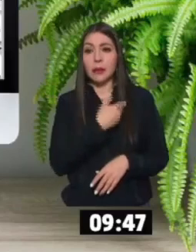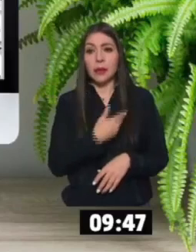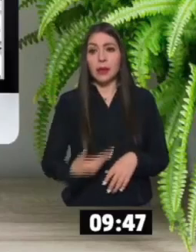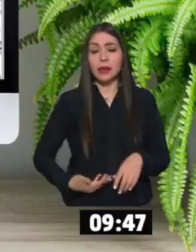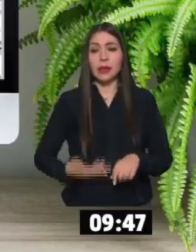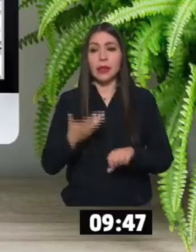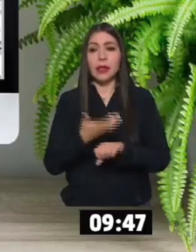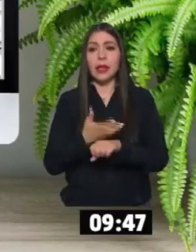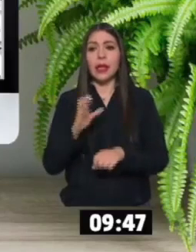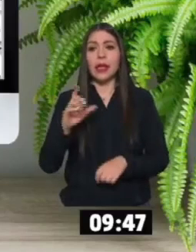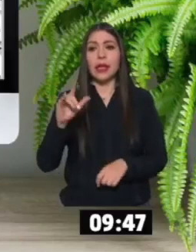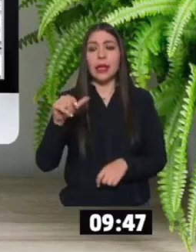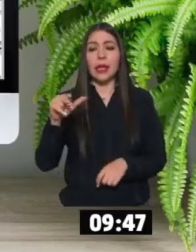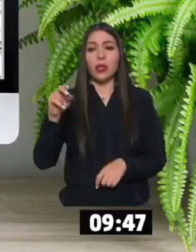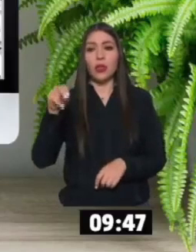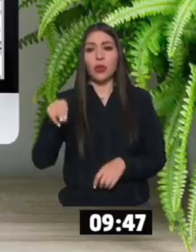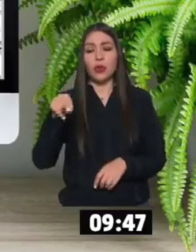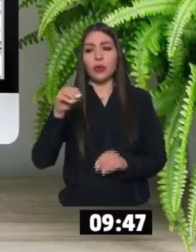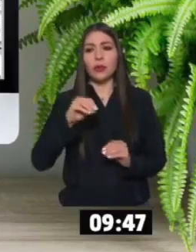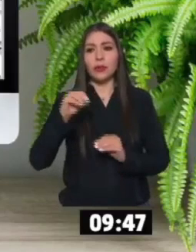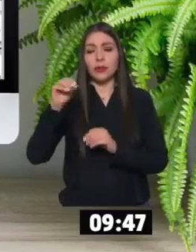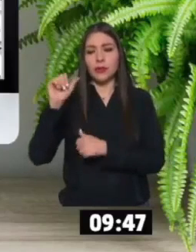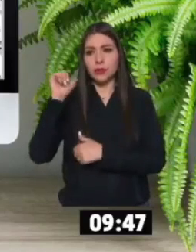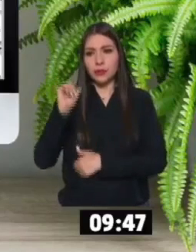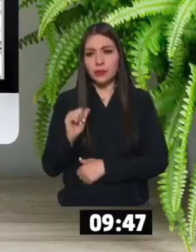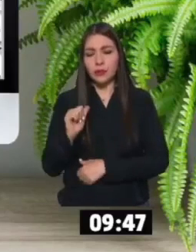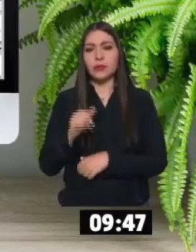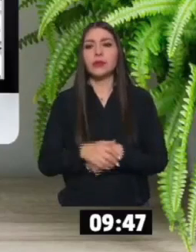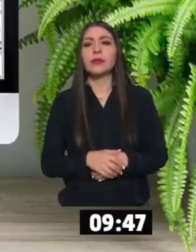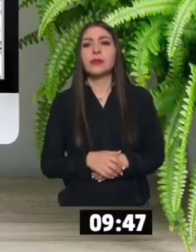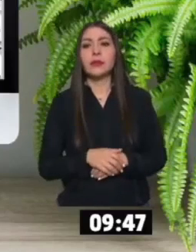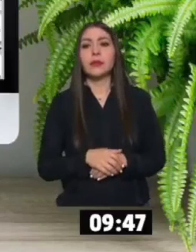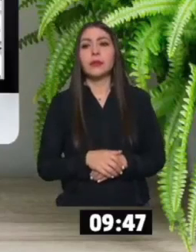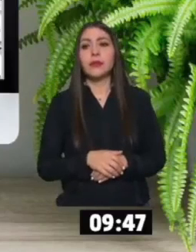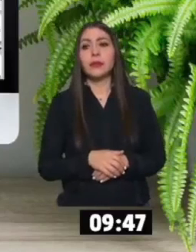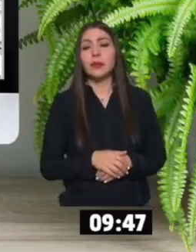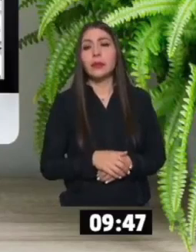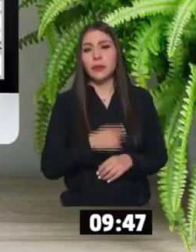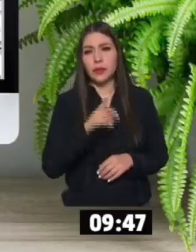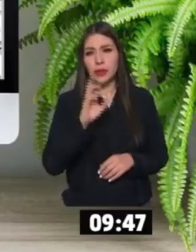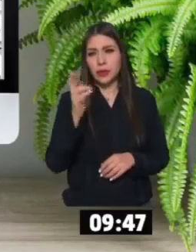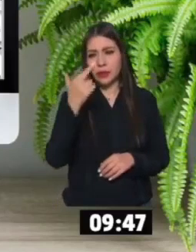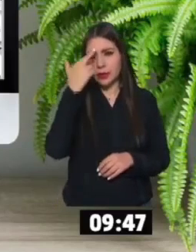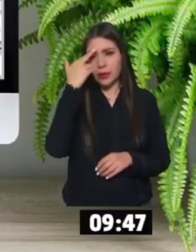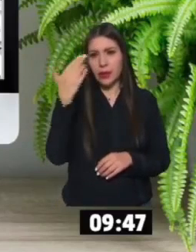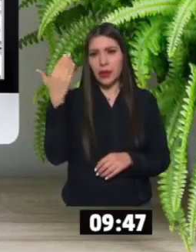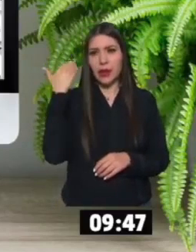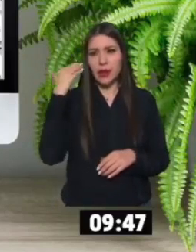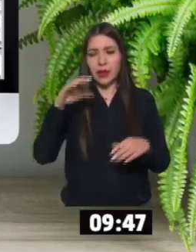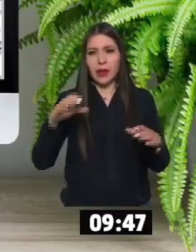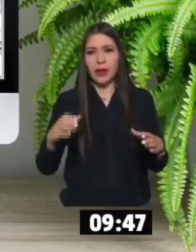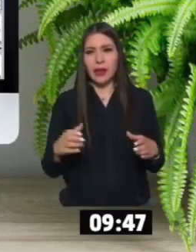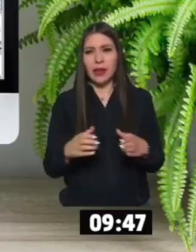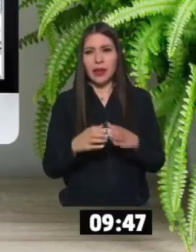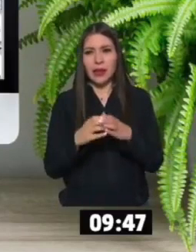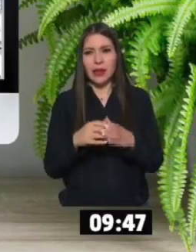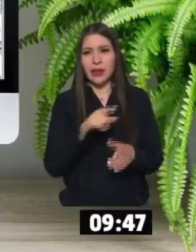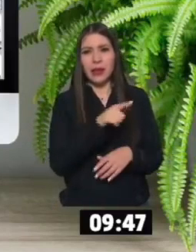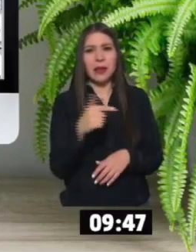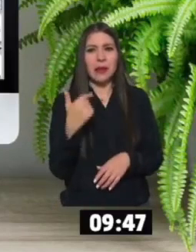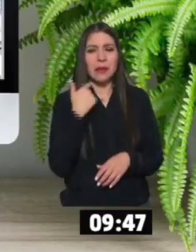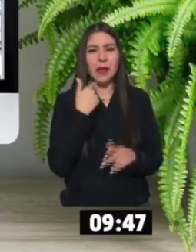de Estados Unidos. ¿Y esta única lewis que se bajó? Se mataron todos los davidianos. ¿Se acuerdan de esa secta de los davidianos? ¡Ay, qué